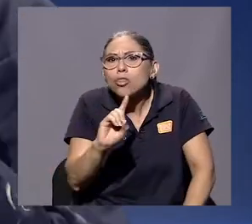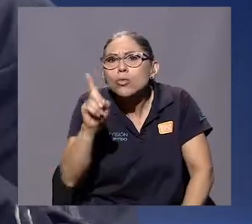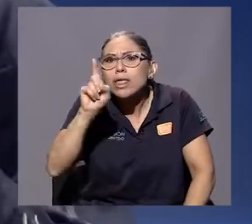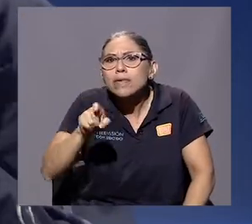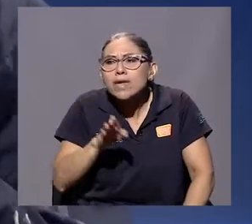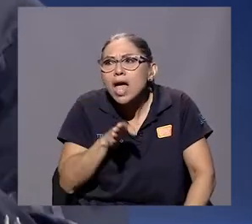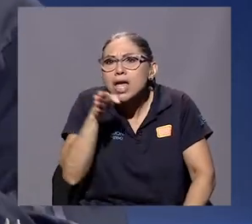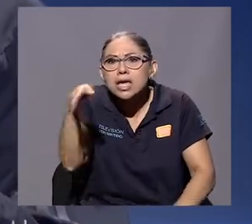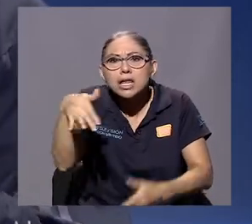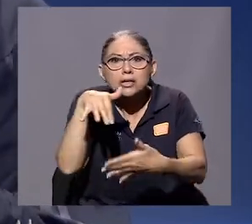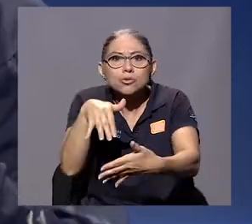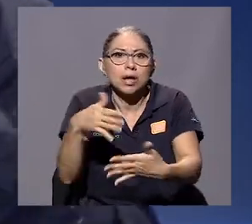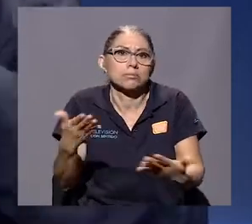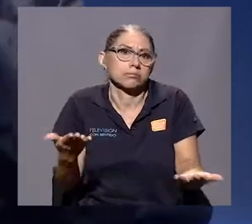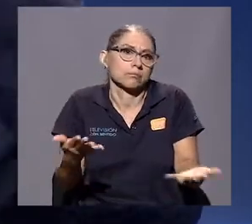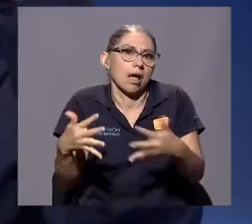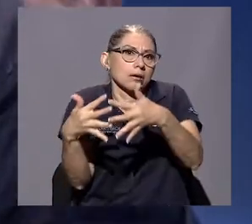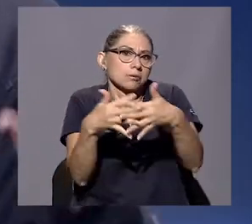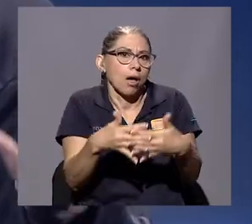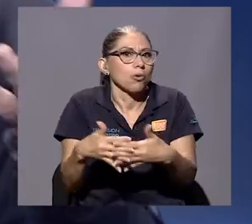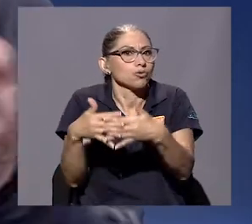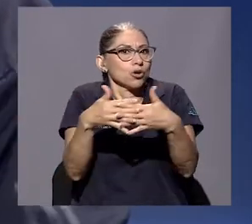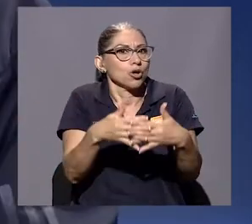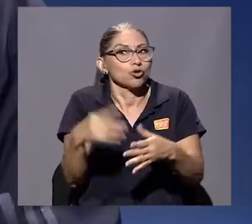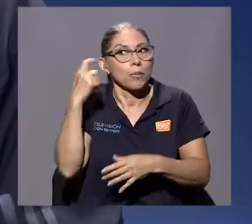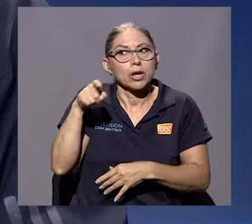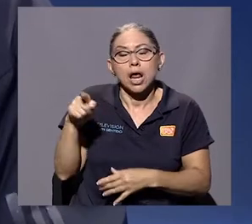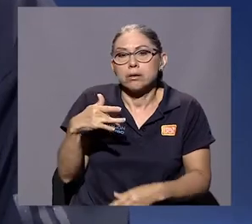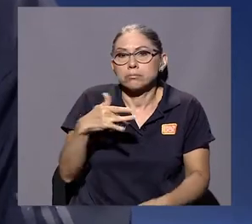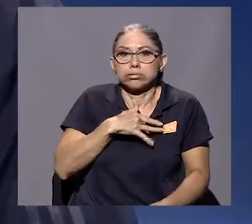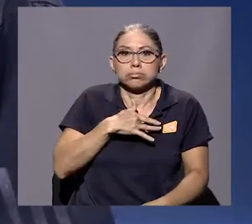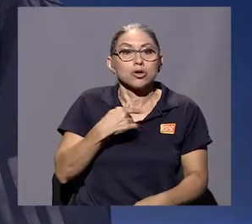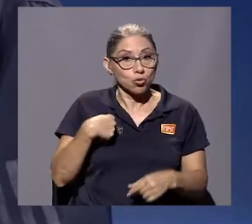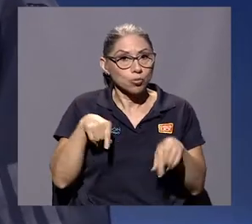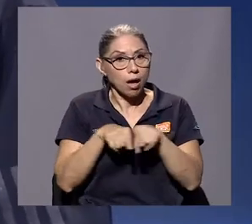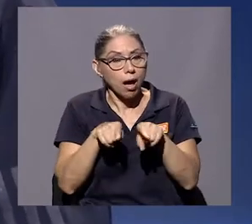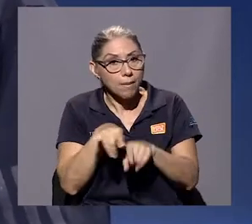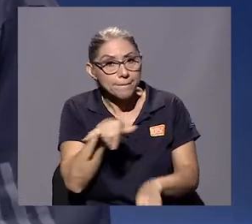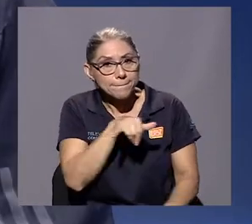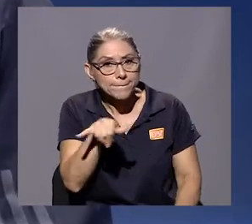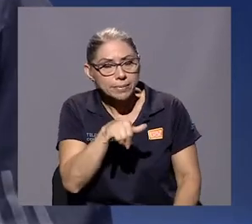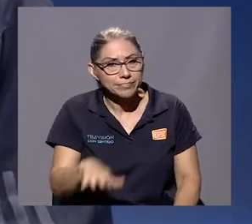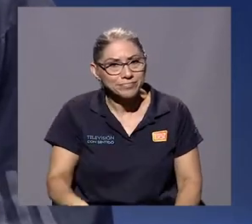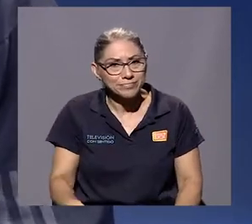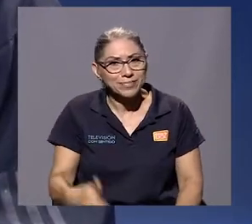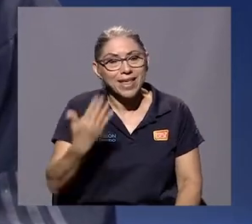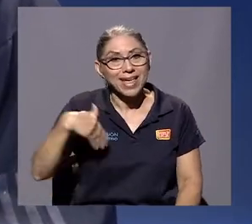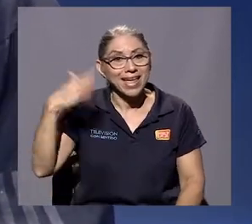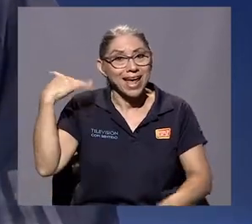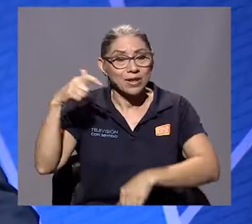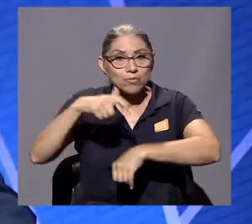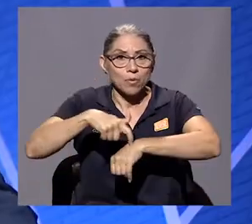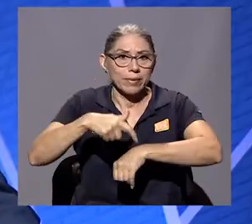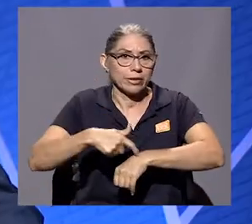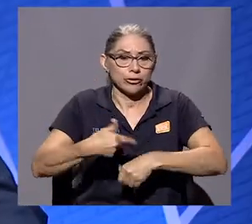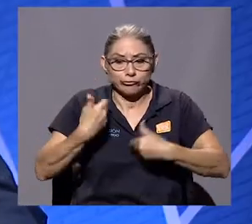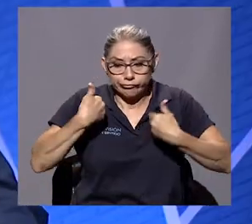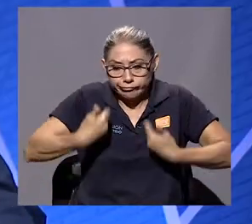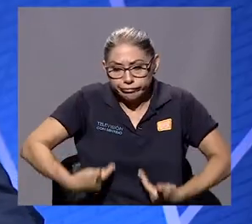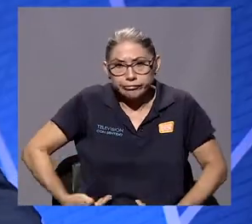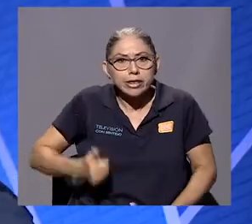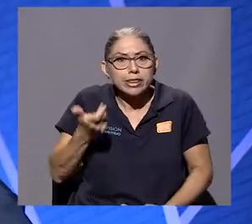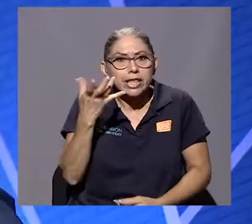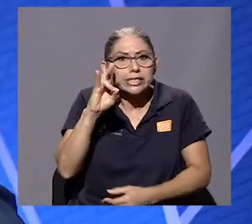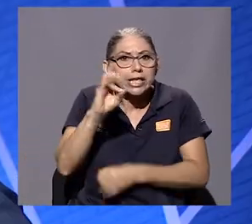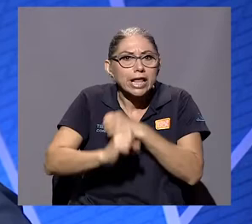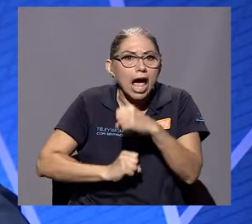a Estados Unidos, que era su admirado país. Yo también, ¿verdad? En ese momento, un muchacho